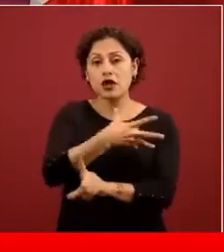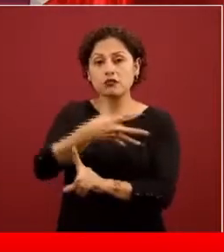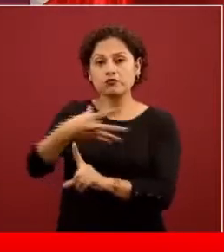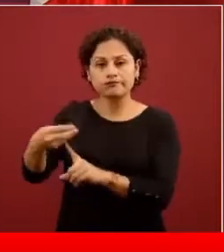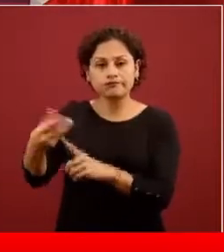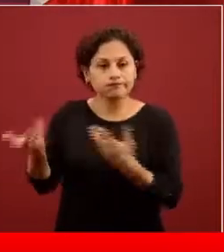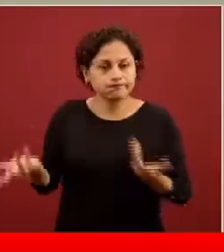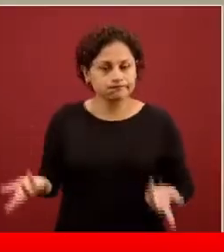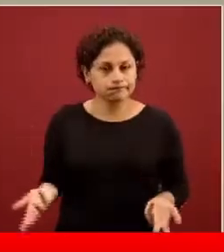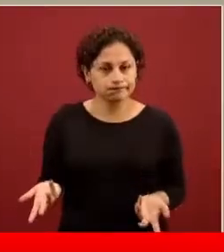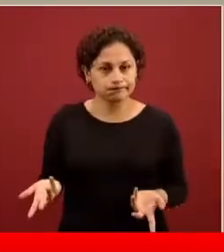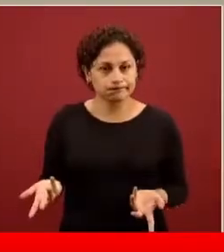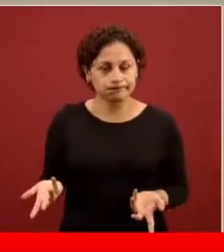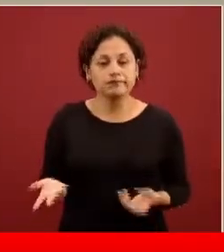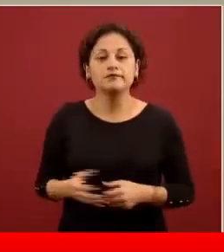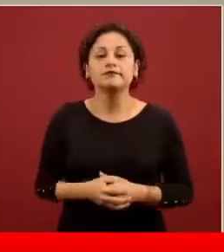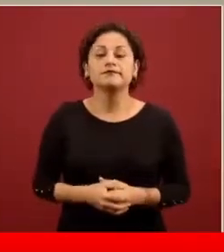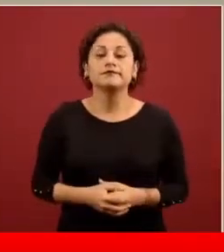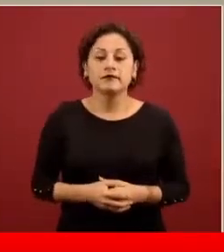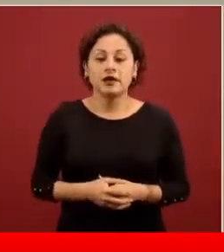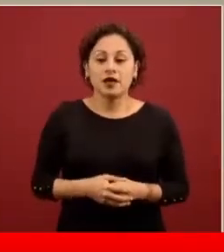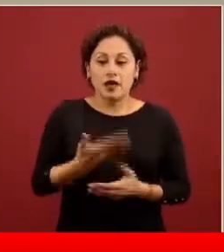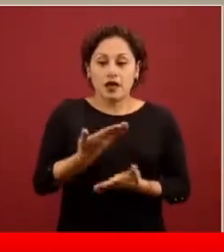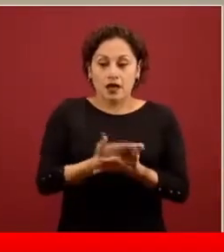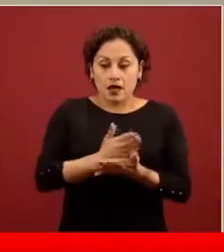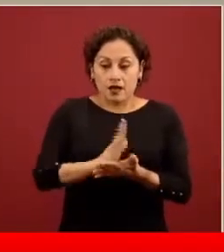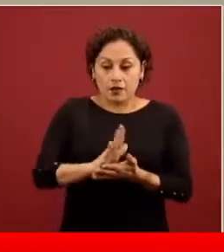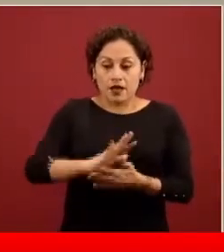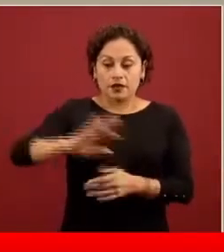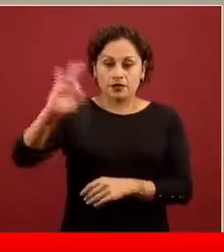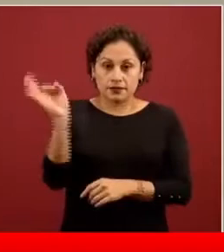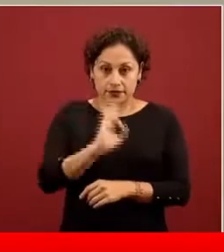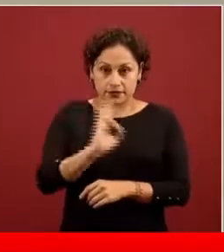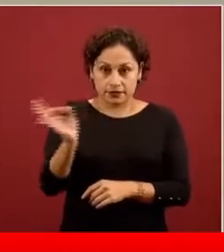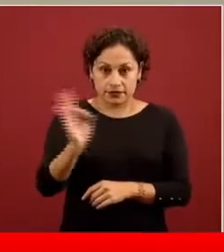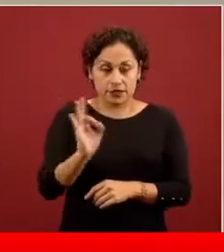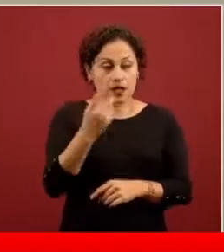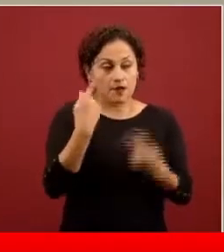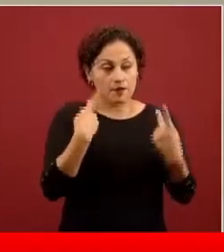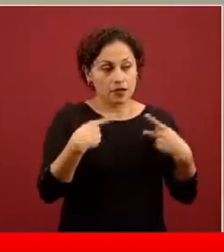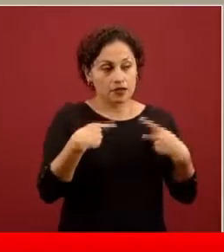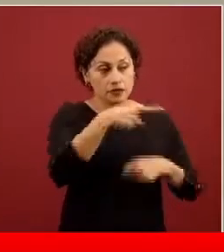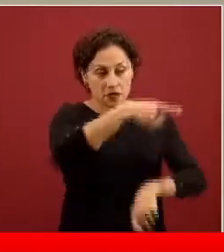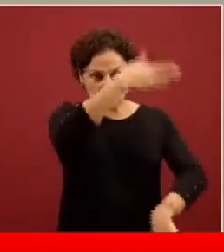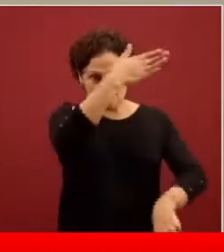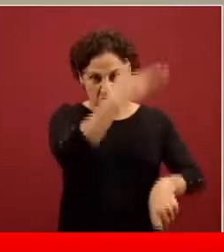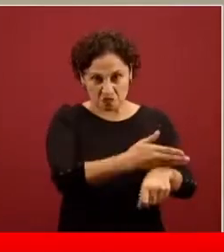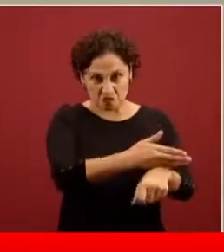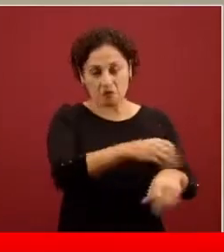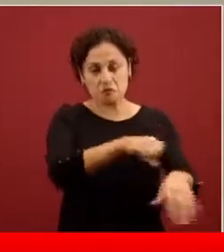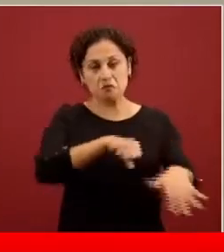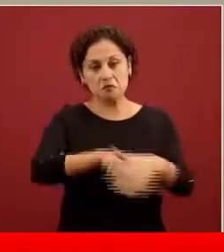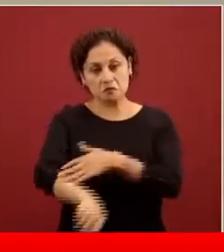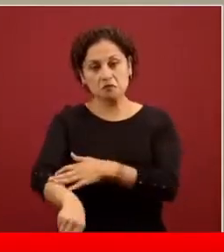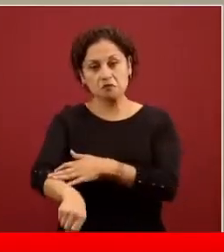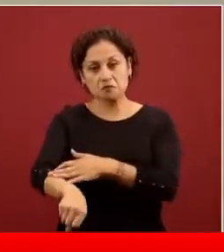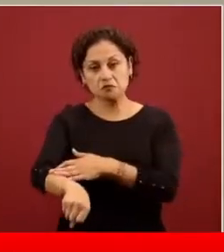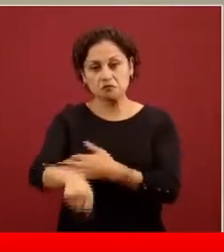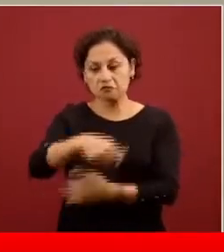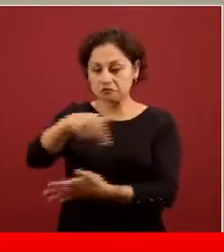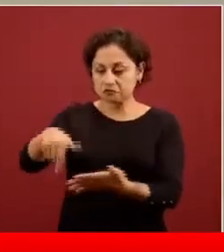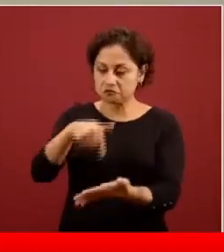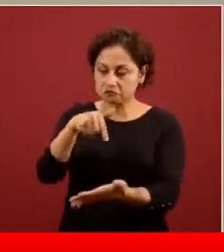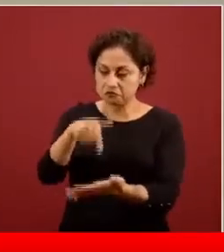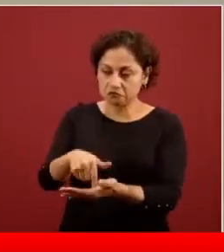además se hubiera una disposición en donde se arresta a la persona y se le dispone en una zona de